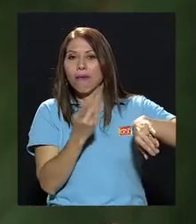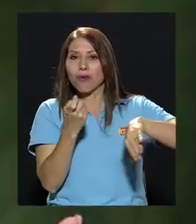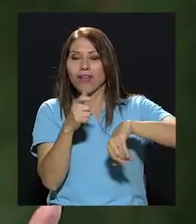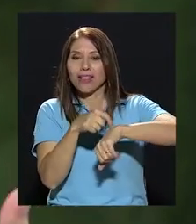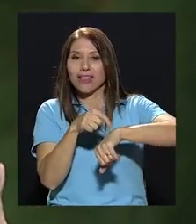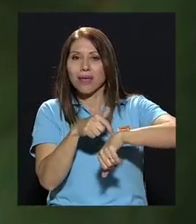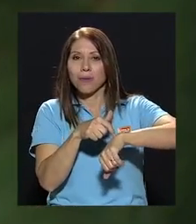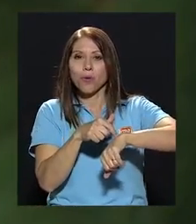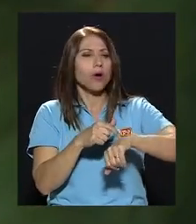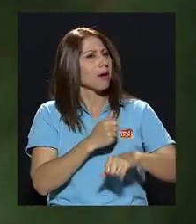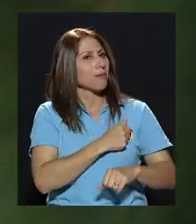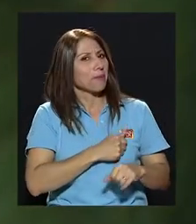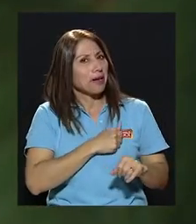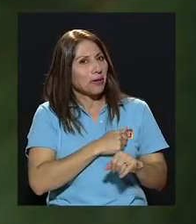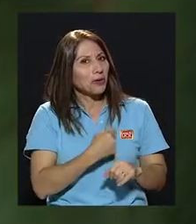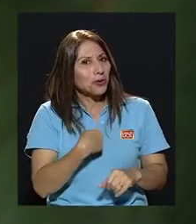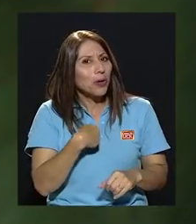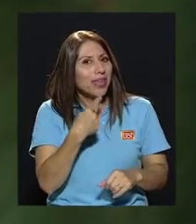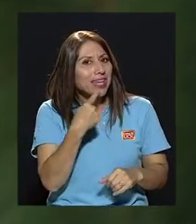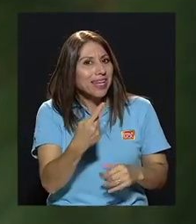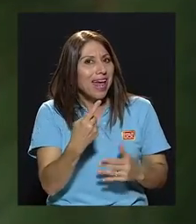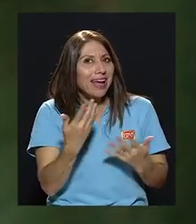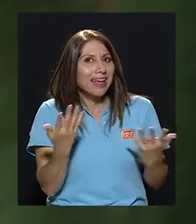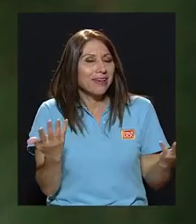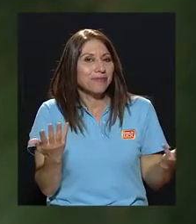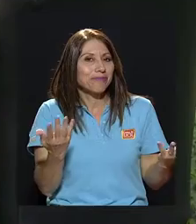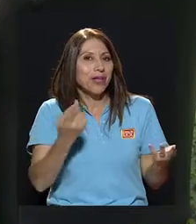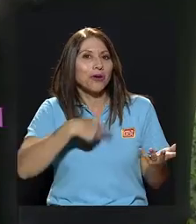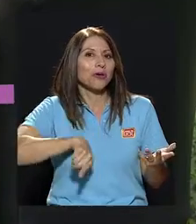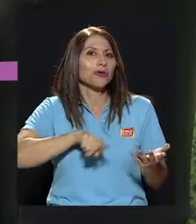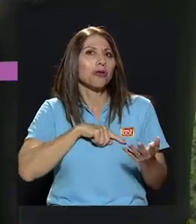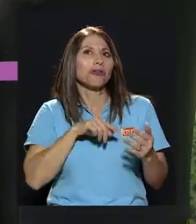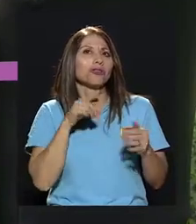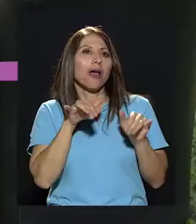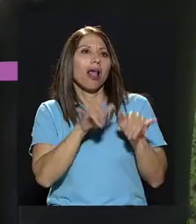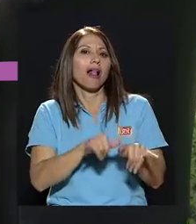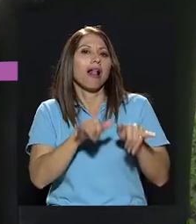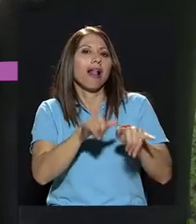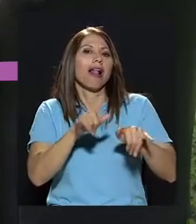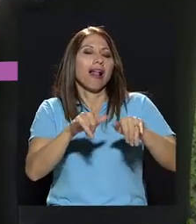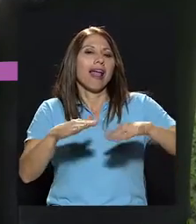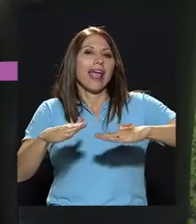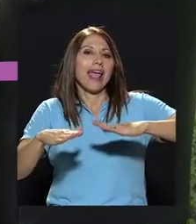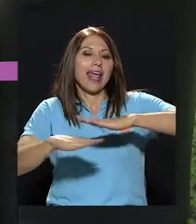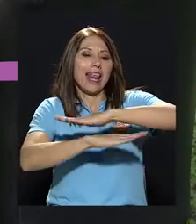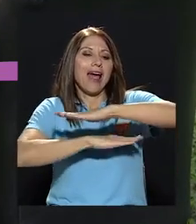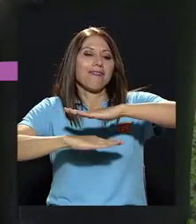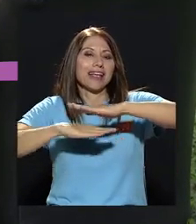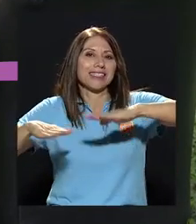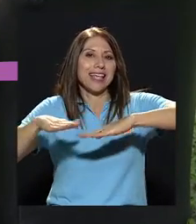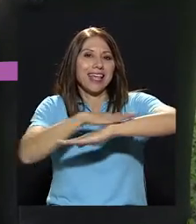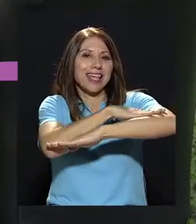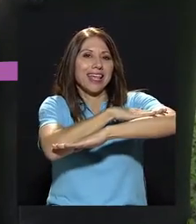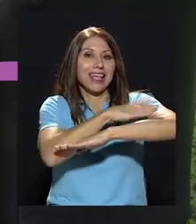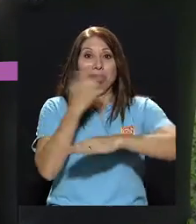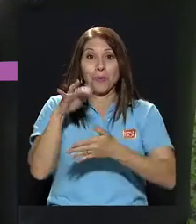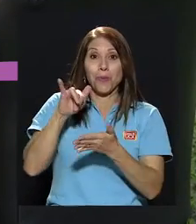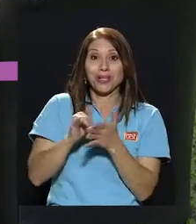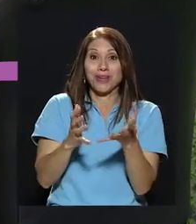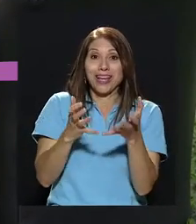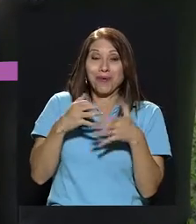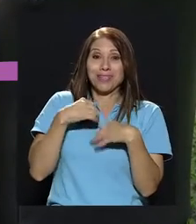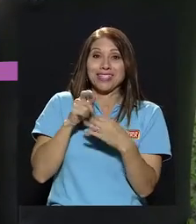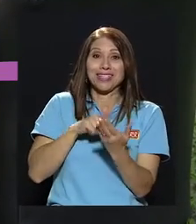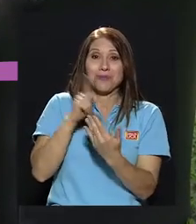aplicación es que... Estamos en la base, ¿verdad? Y por eso queríamos hacer este programa, para que